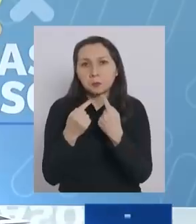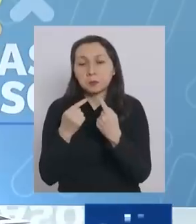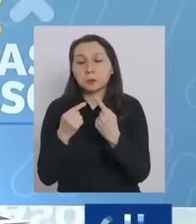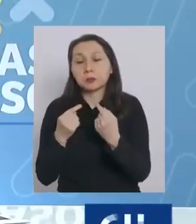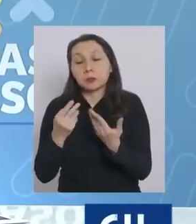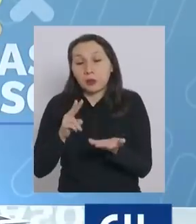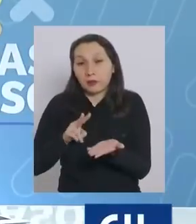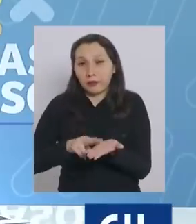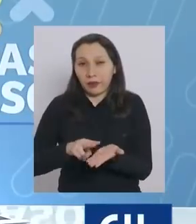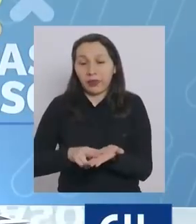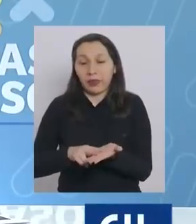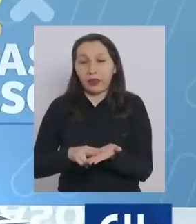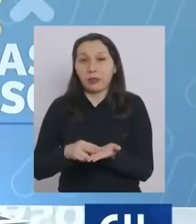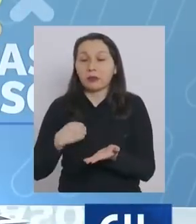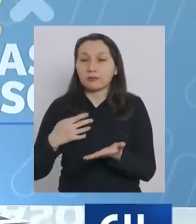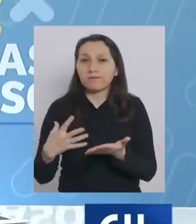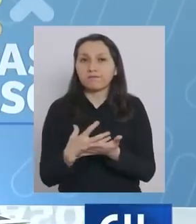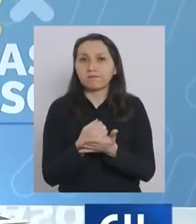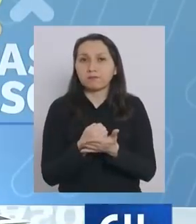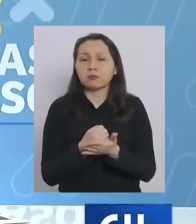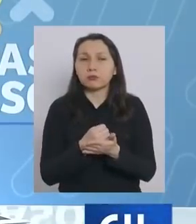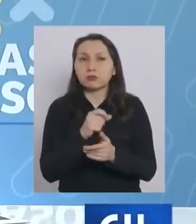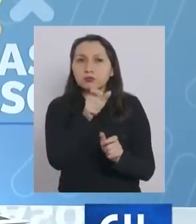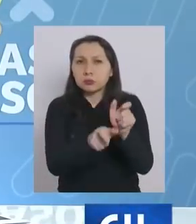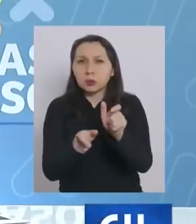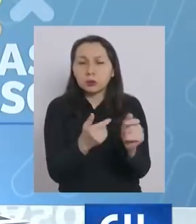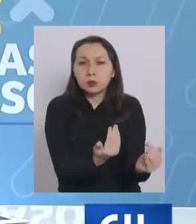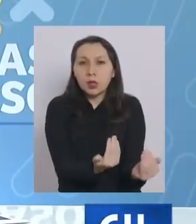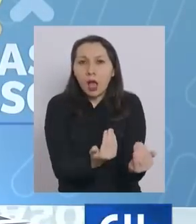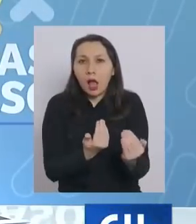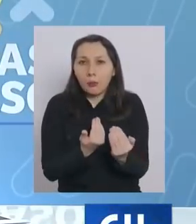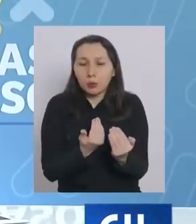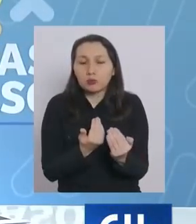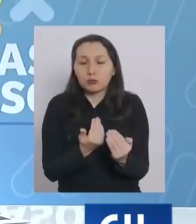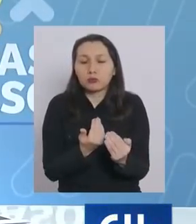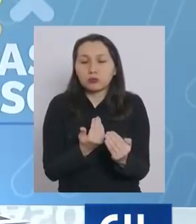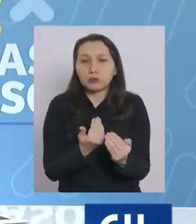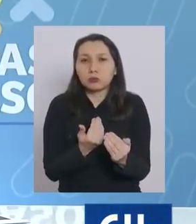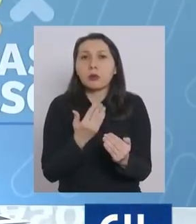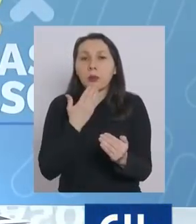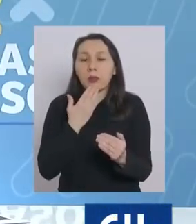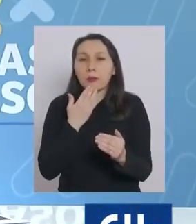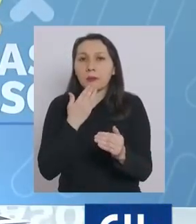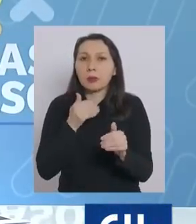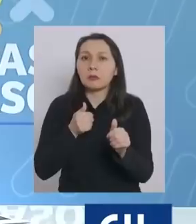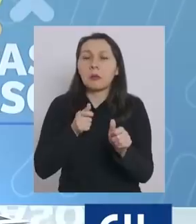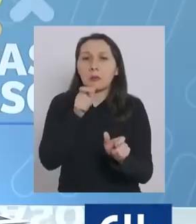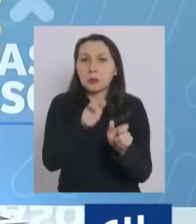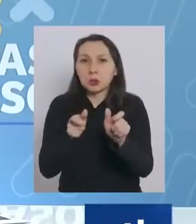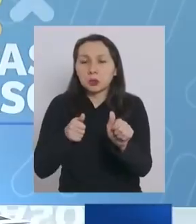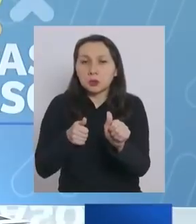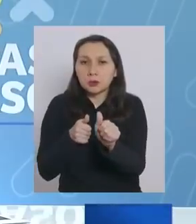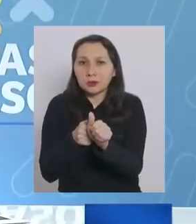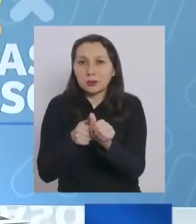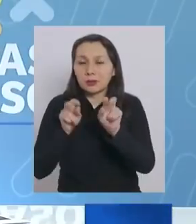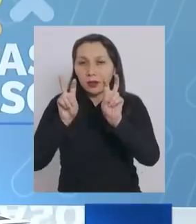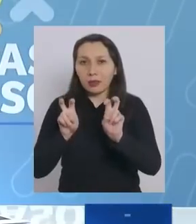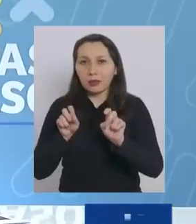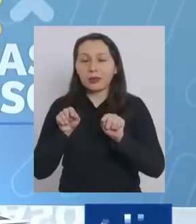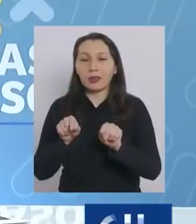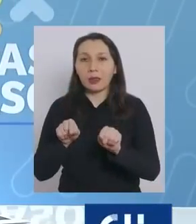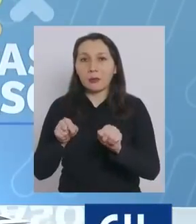realmente logré captar el apoyo y el acercamiento que tiene la gente a